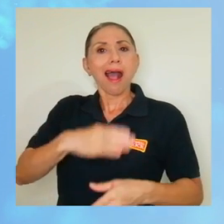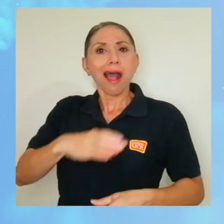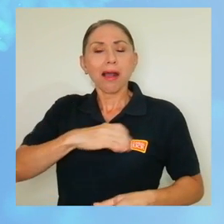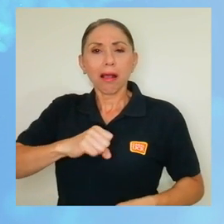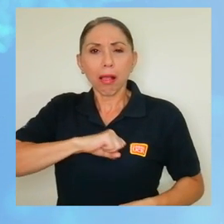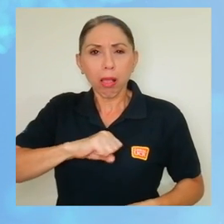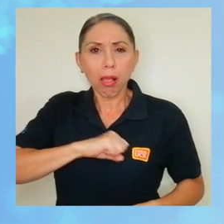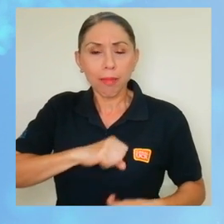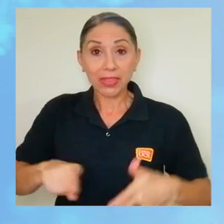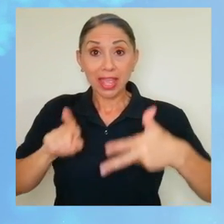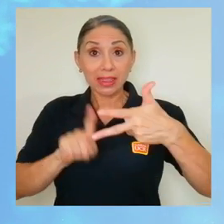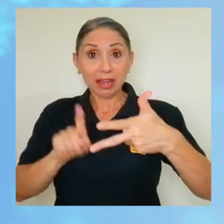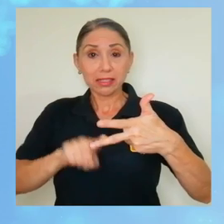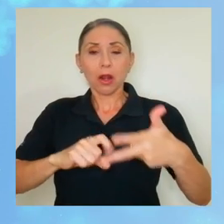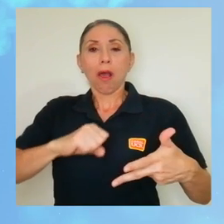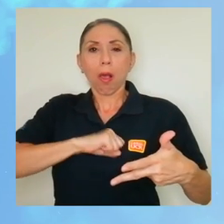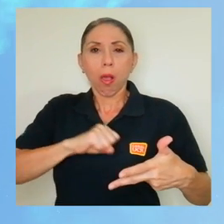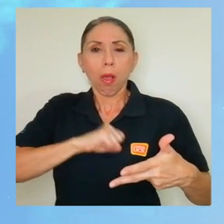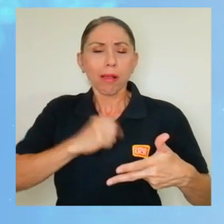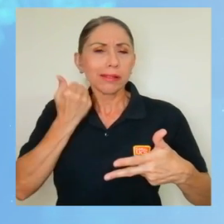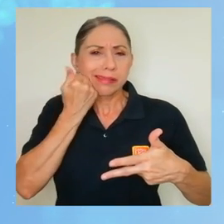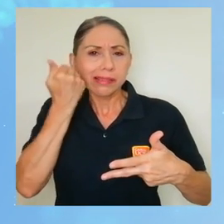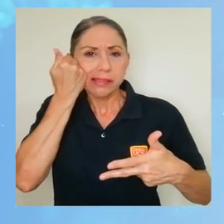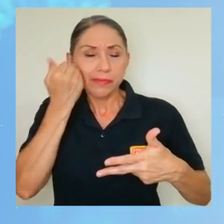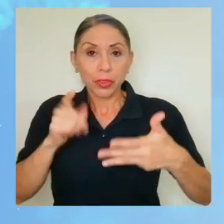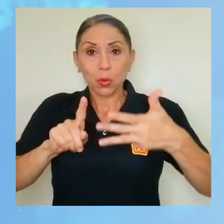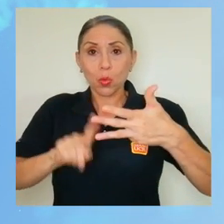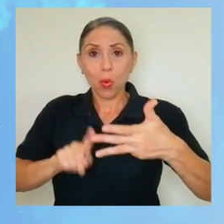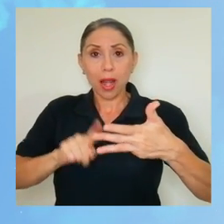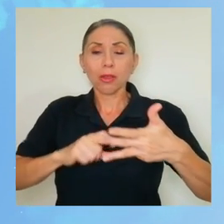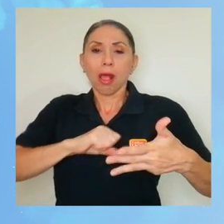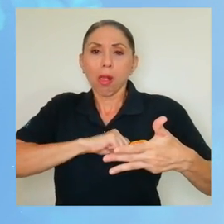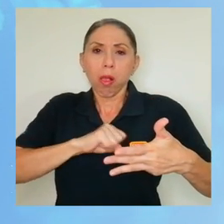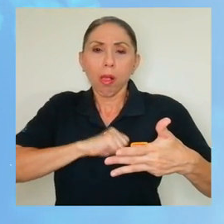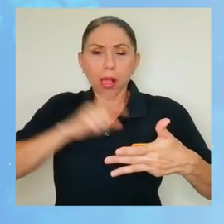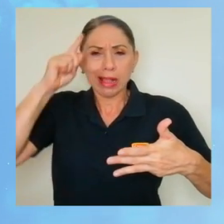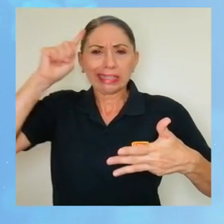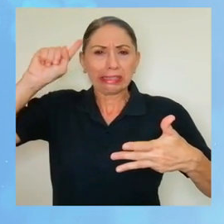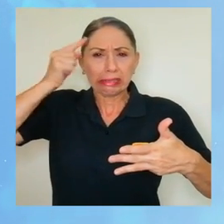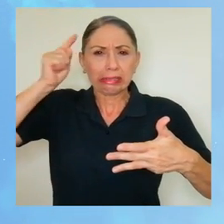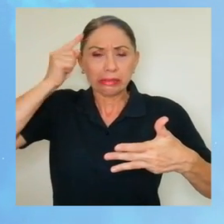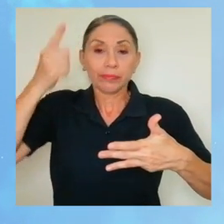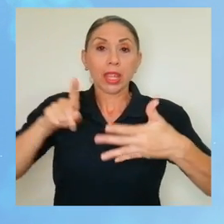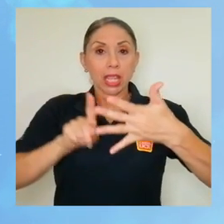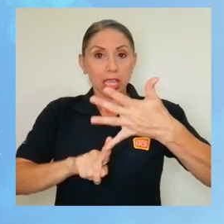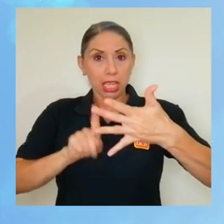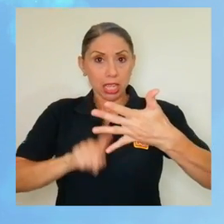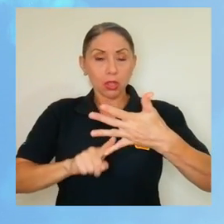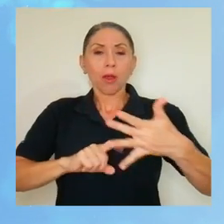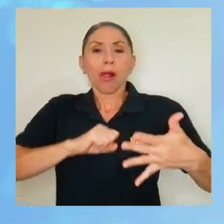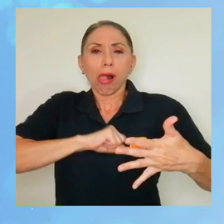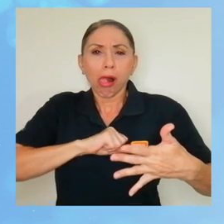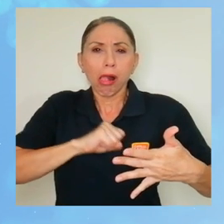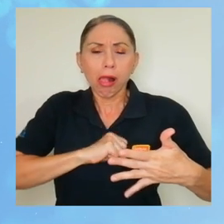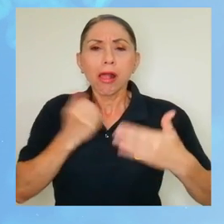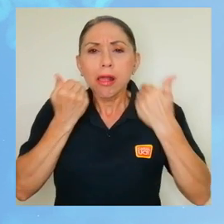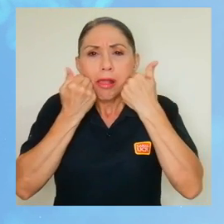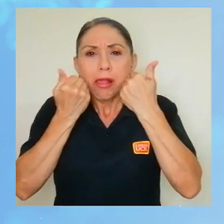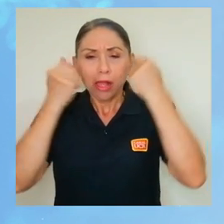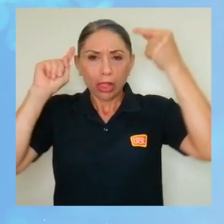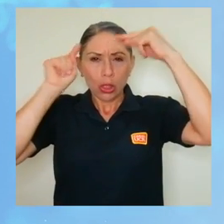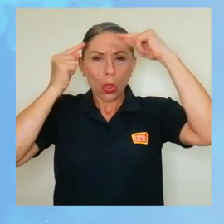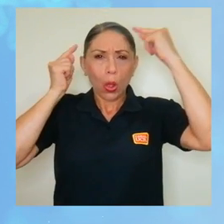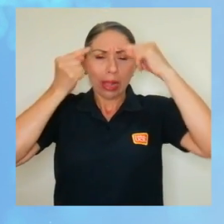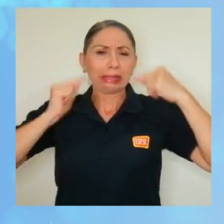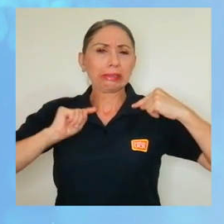El tercero incluye tos y fiebre. El cuarto, tos y dolor de cabeza. El quinto se compone de tos, fiebre